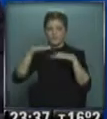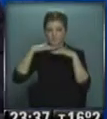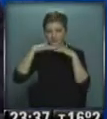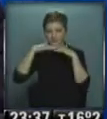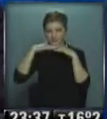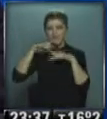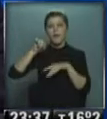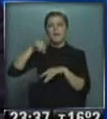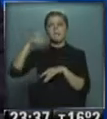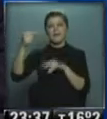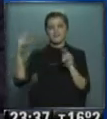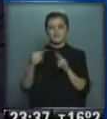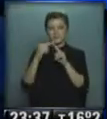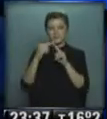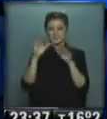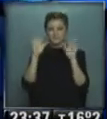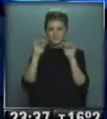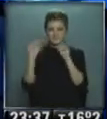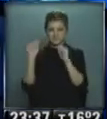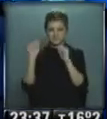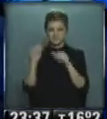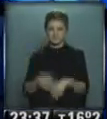nos volvemos a encontrar mañana chao